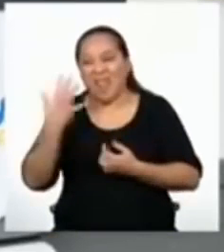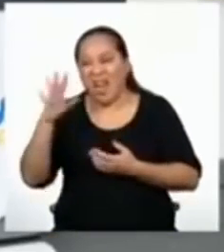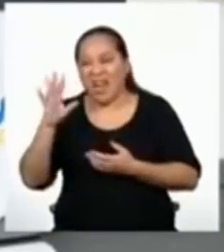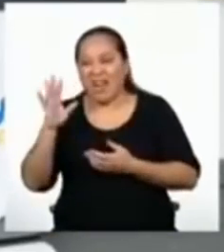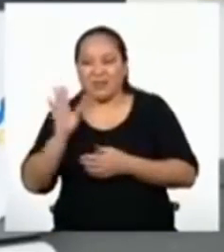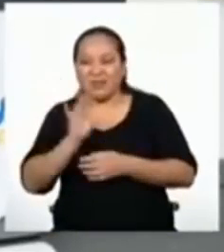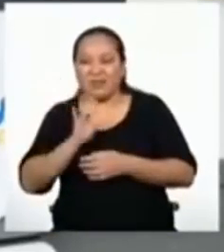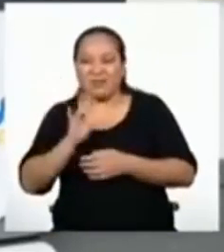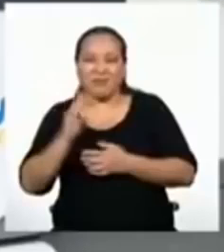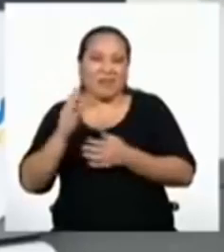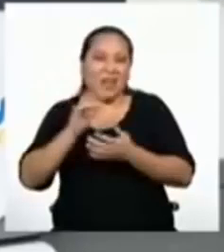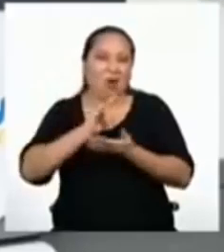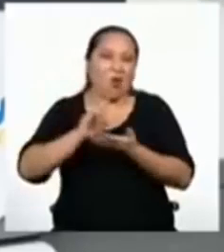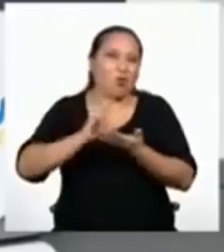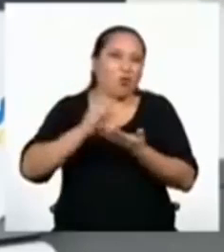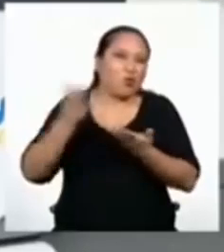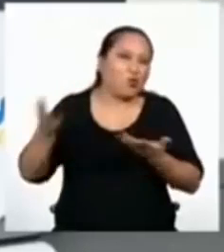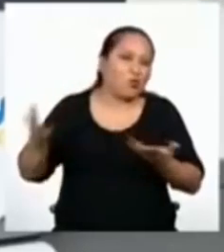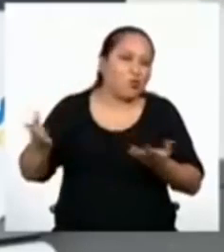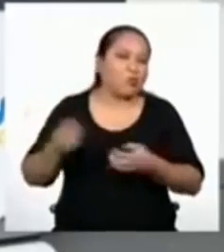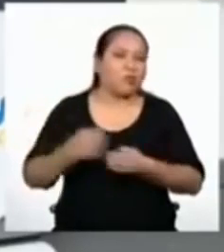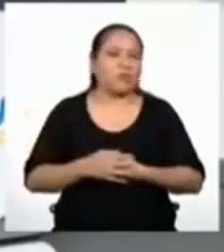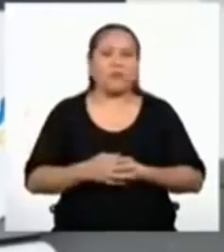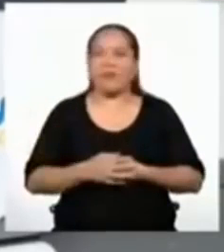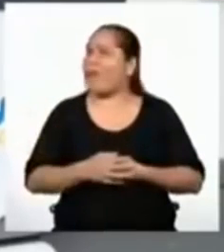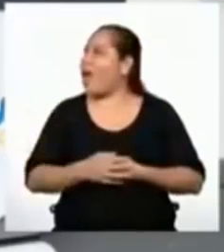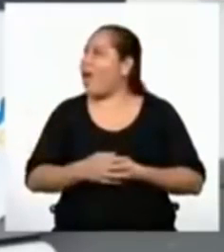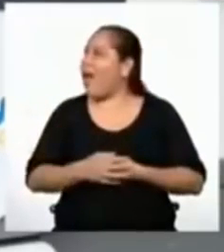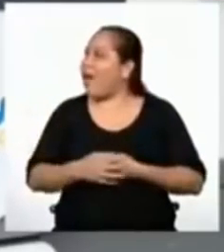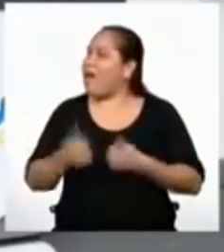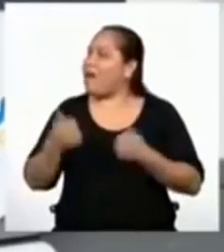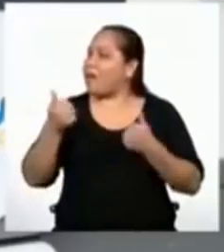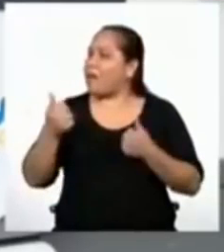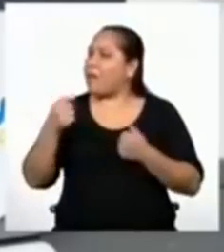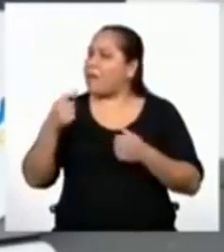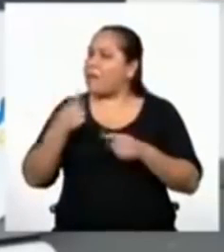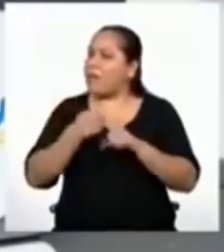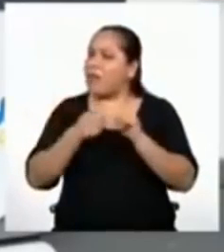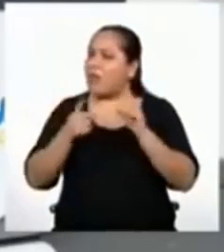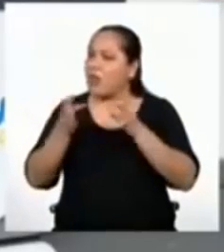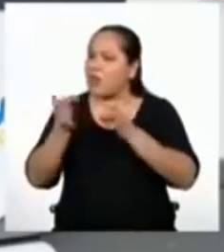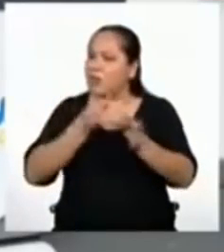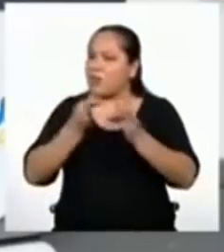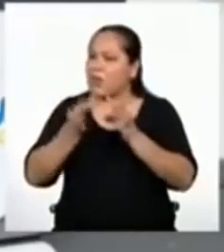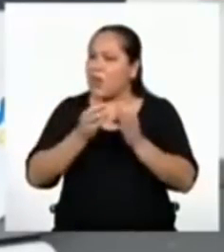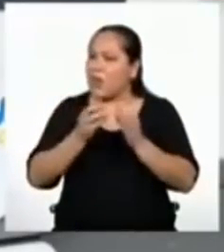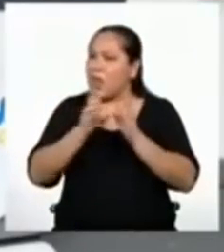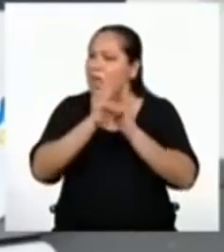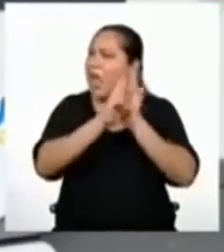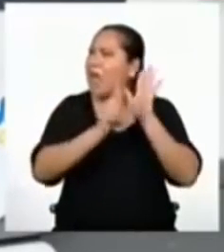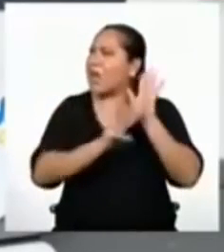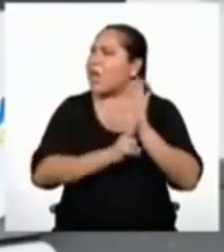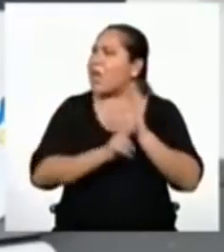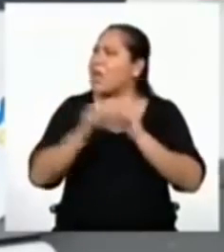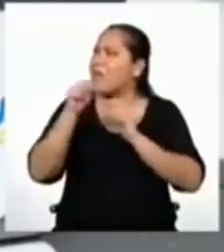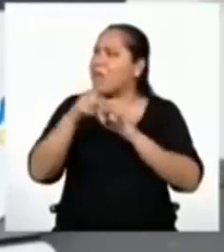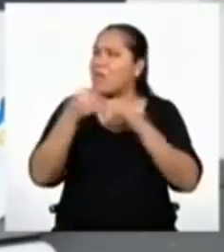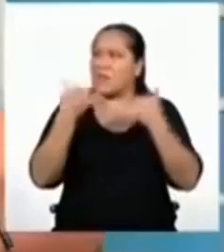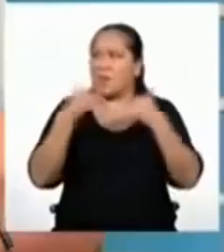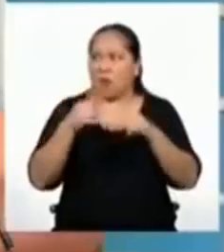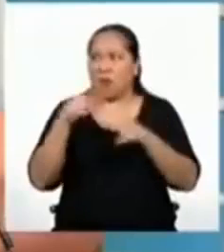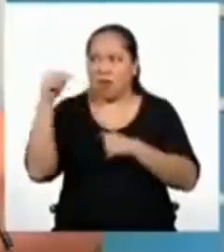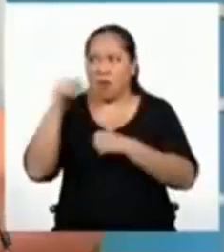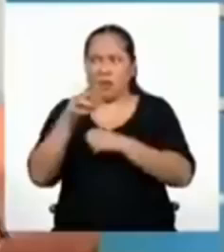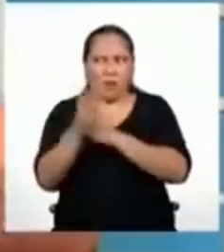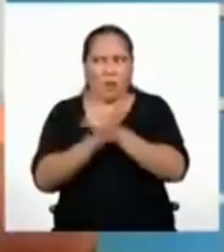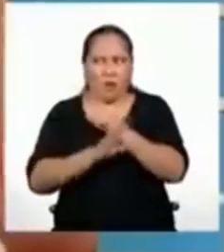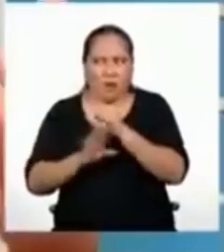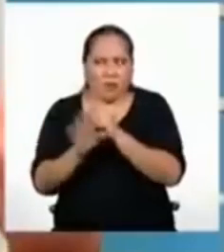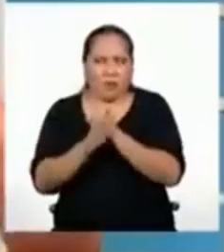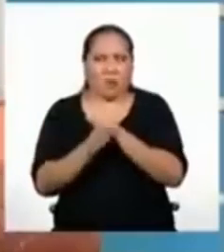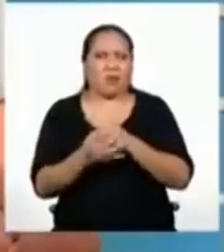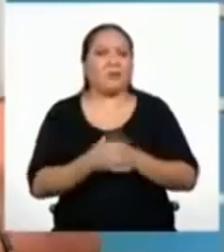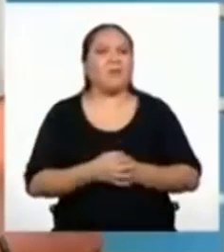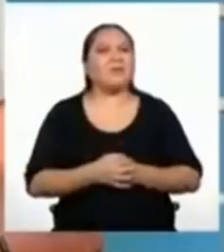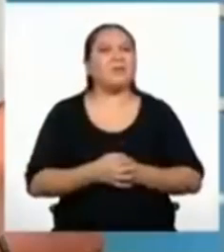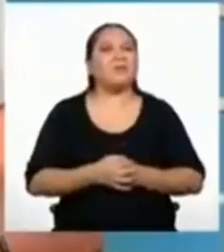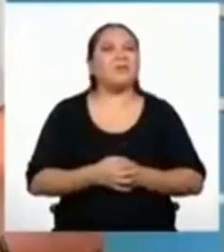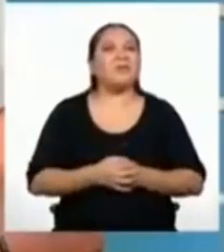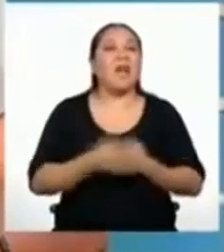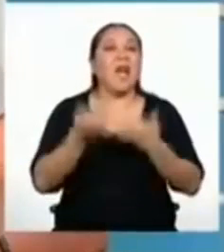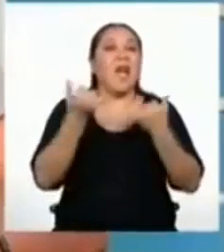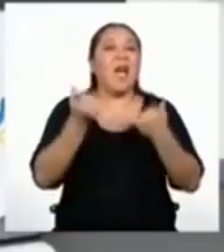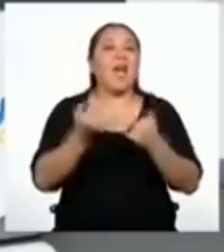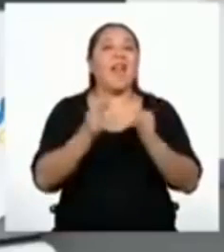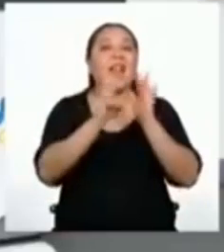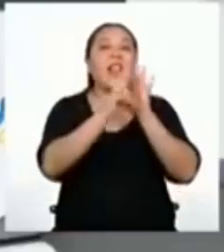Pero ahora, profesor, creo que también debe explicarnos bien las reglas del juego. Eso es básico. Ahora